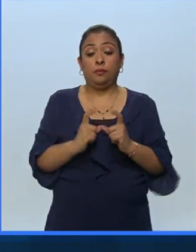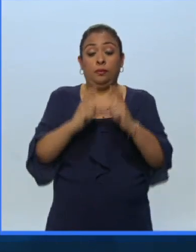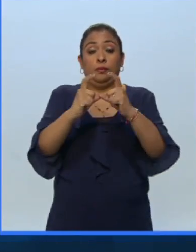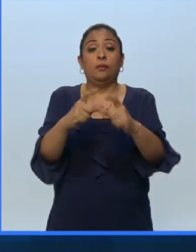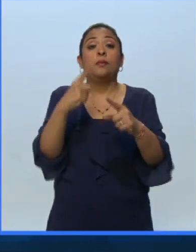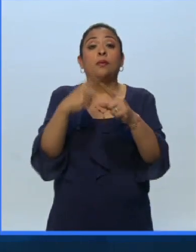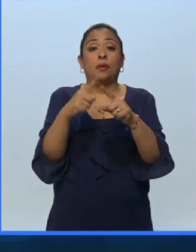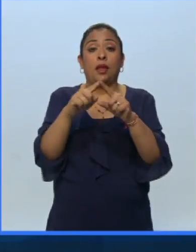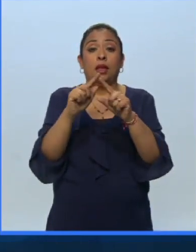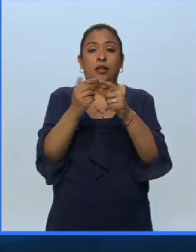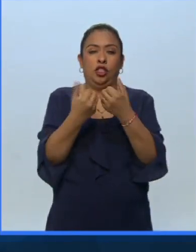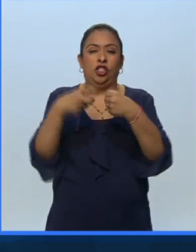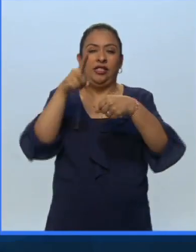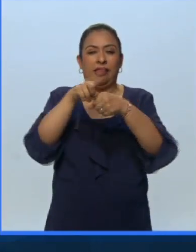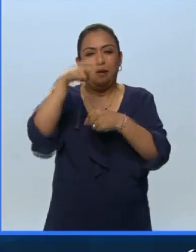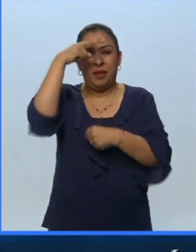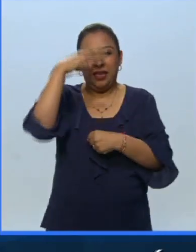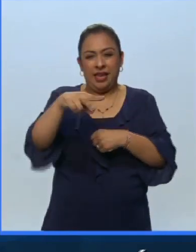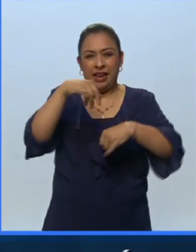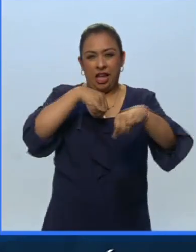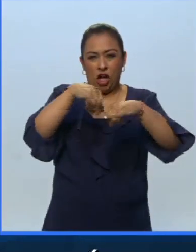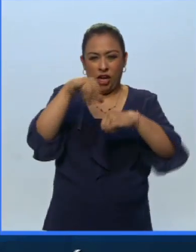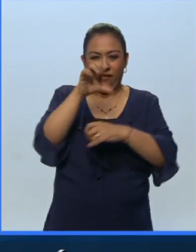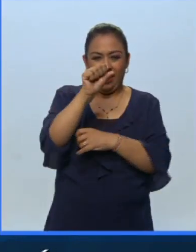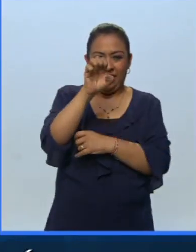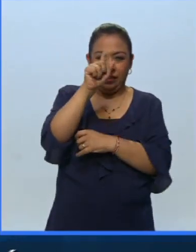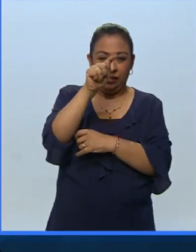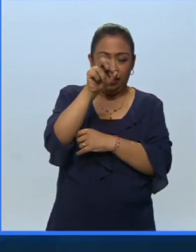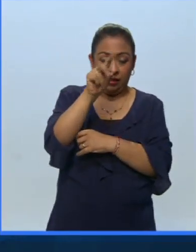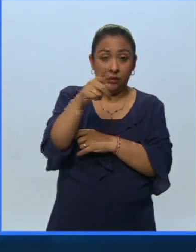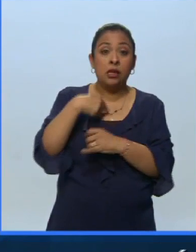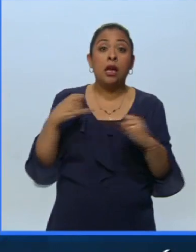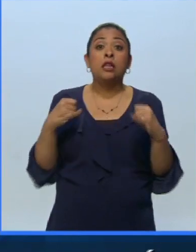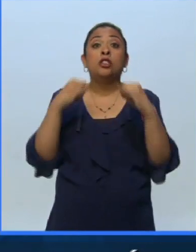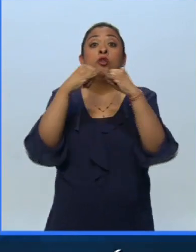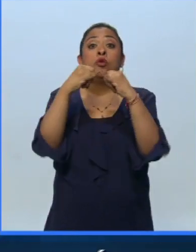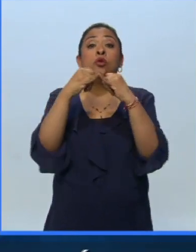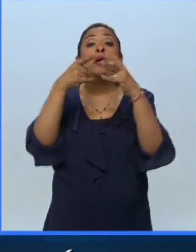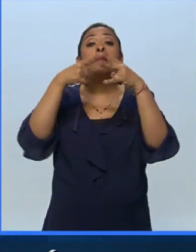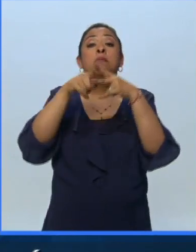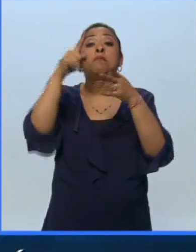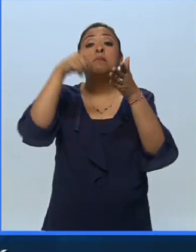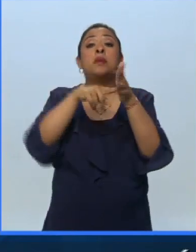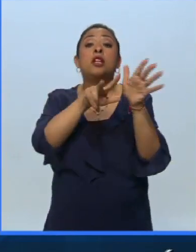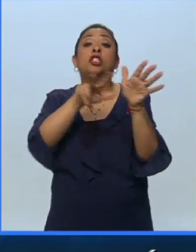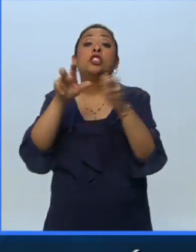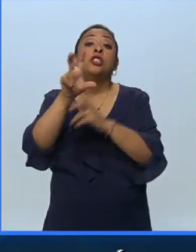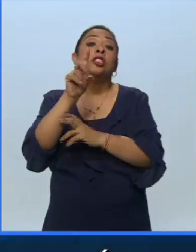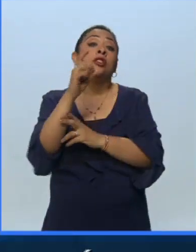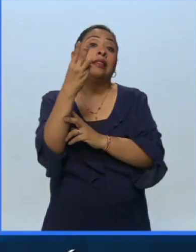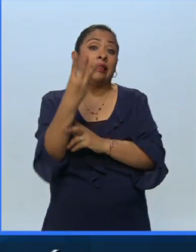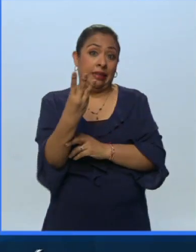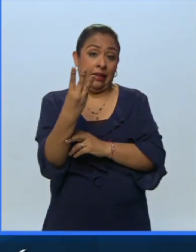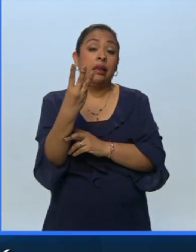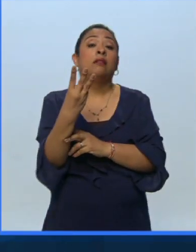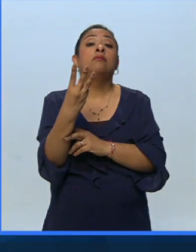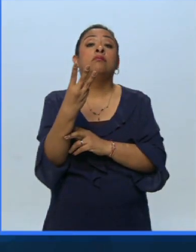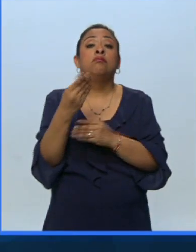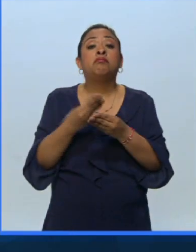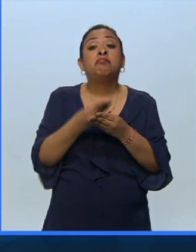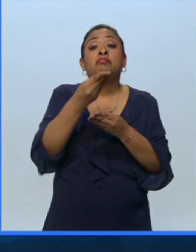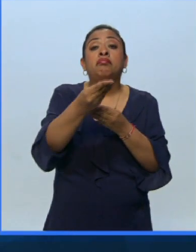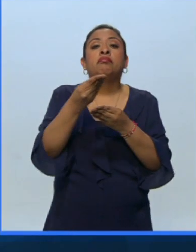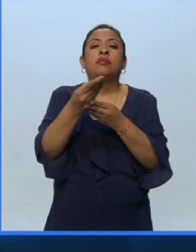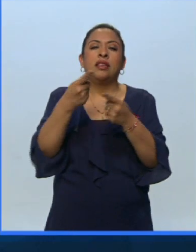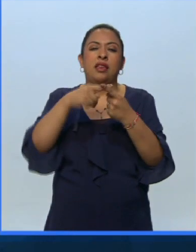la Sociedad Mexicana de Geografía y Estadística, institución creada en 1833 y la han recibido